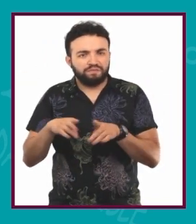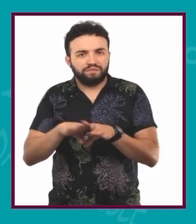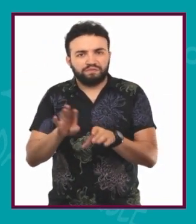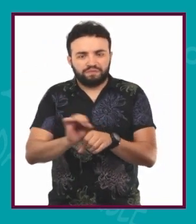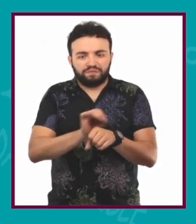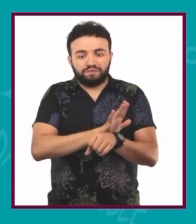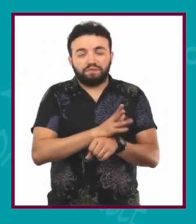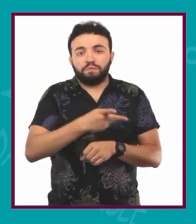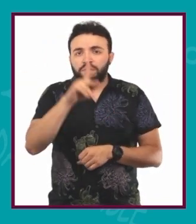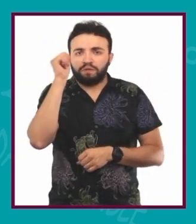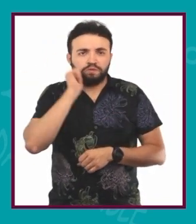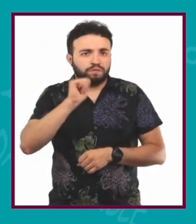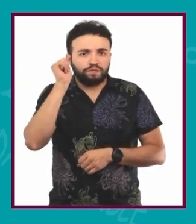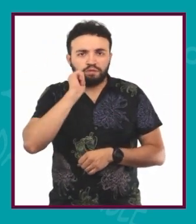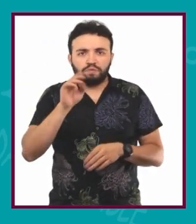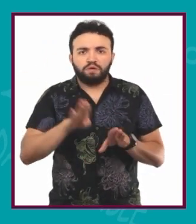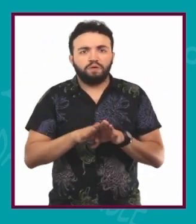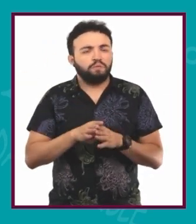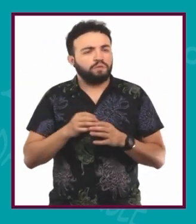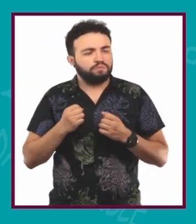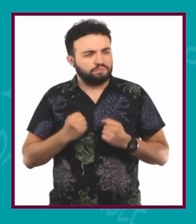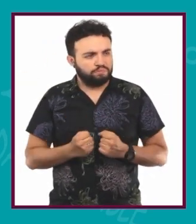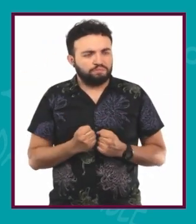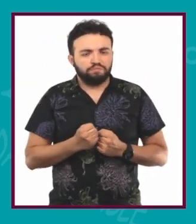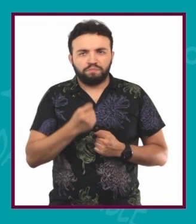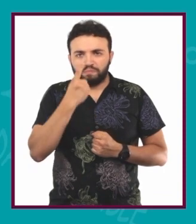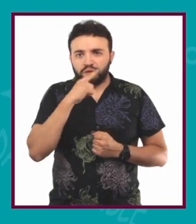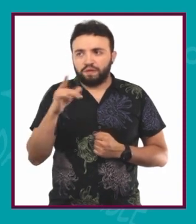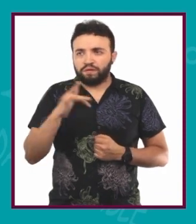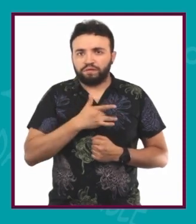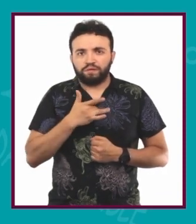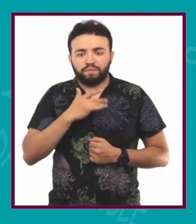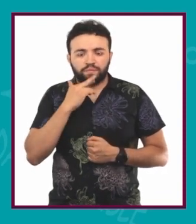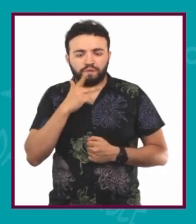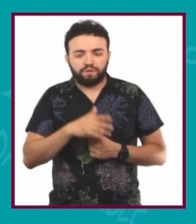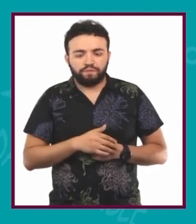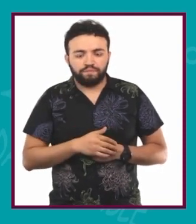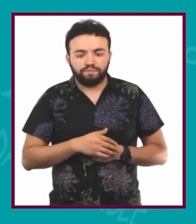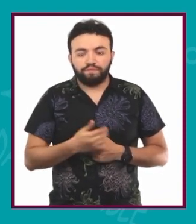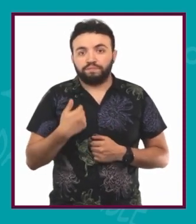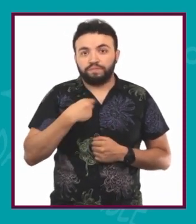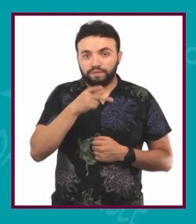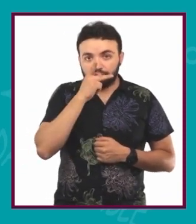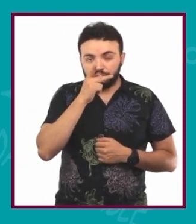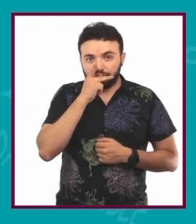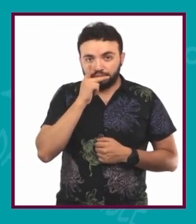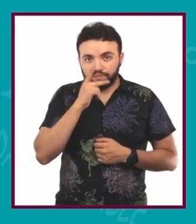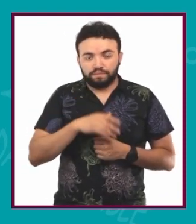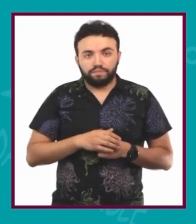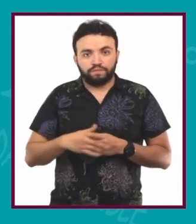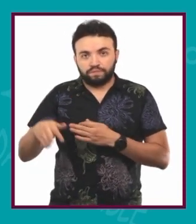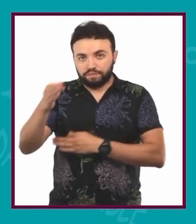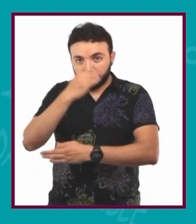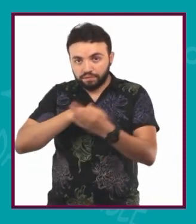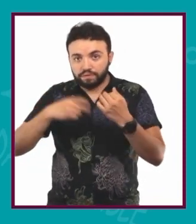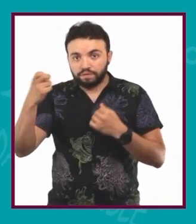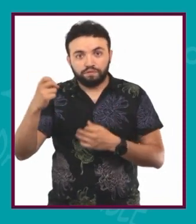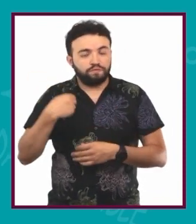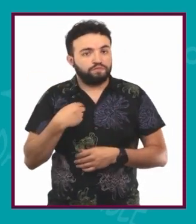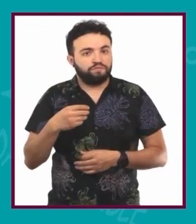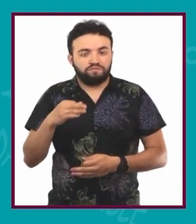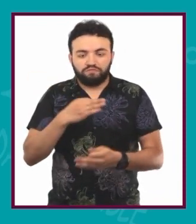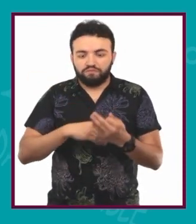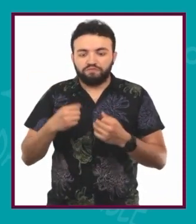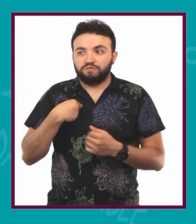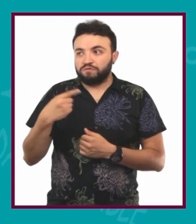mantiene firme en las de él para hacer lo que crea mejor. Vendría siendo mi papá. Gracias a él soy todo lo que soy y gracias a él tengo